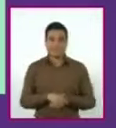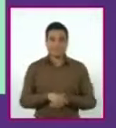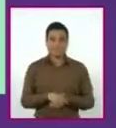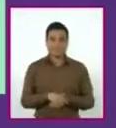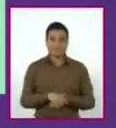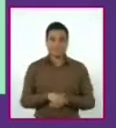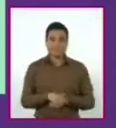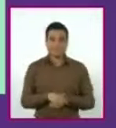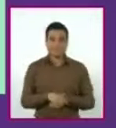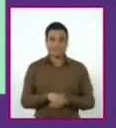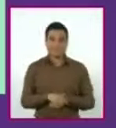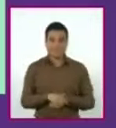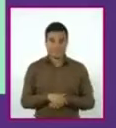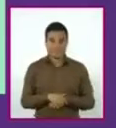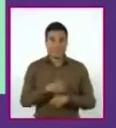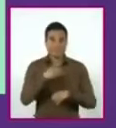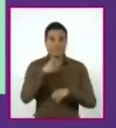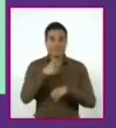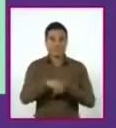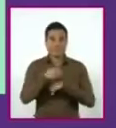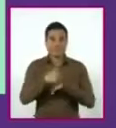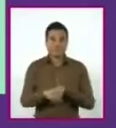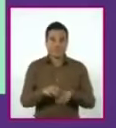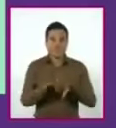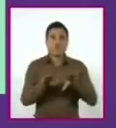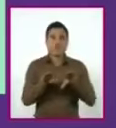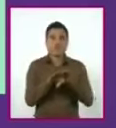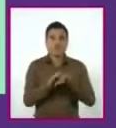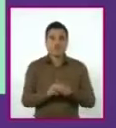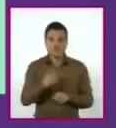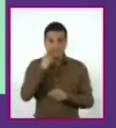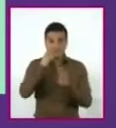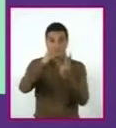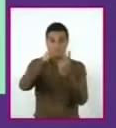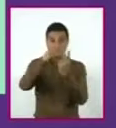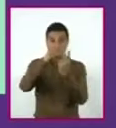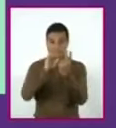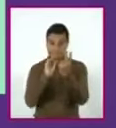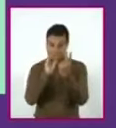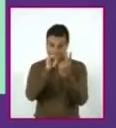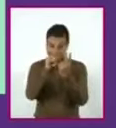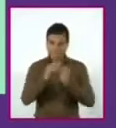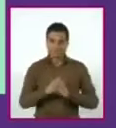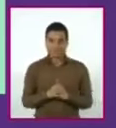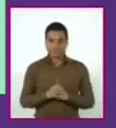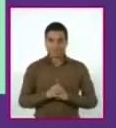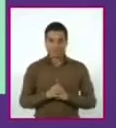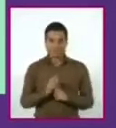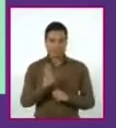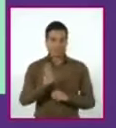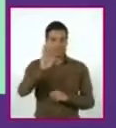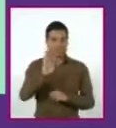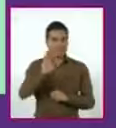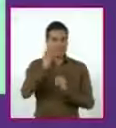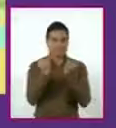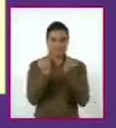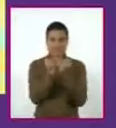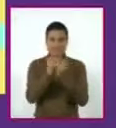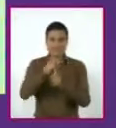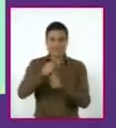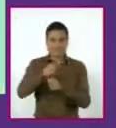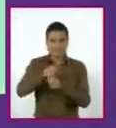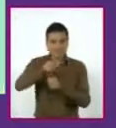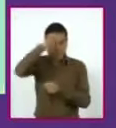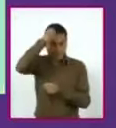colocando al pobre número debajo de una especie de V con raya, como si de un paraguas numérico se tratara.